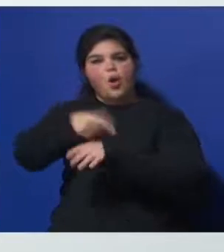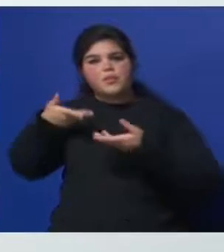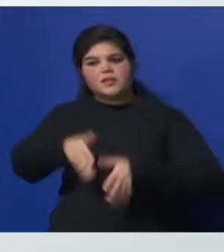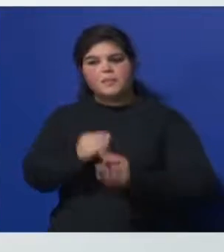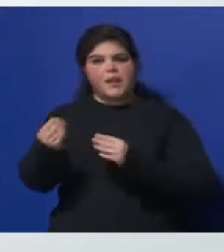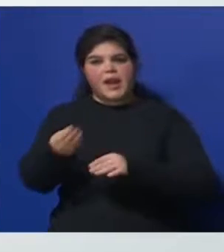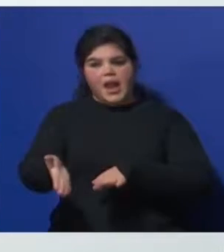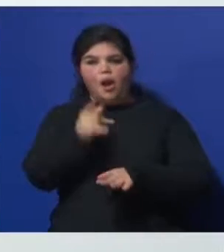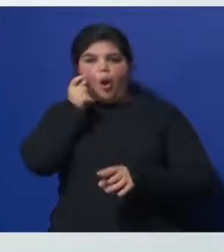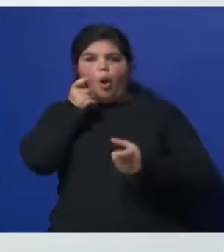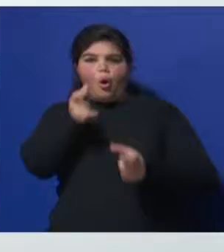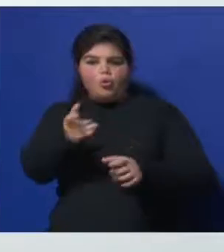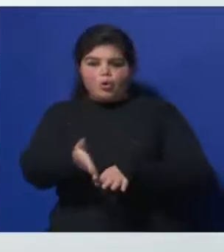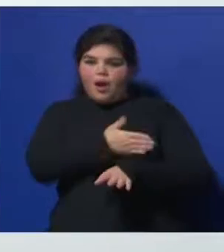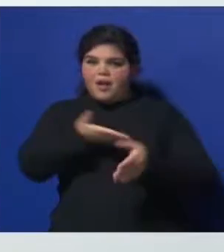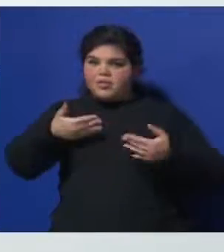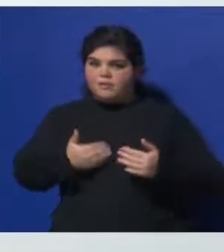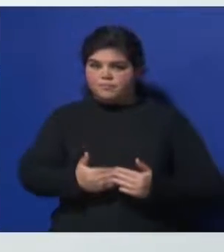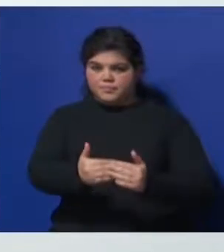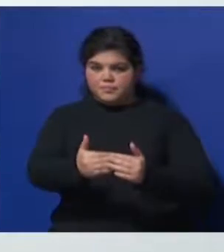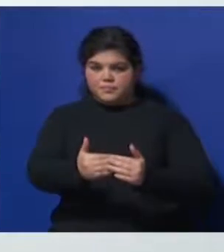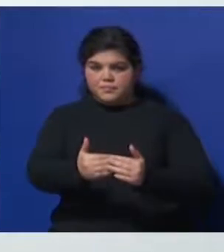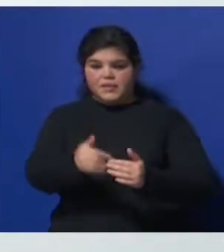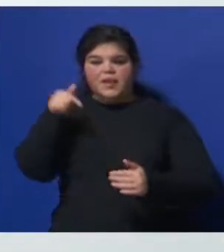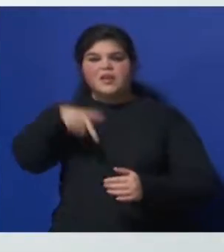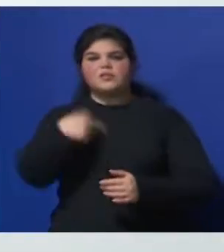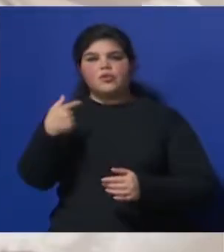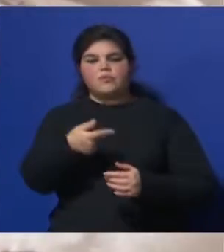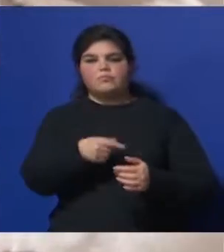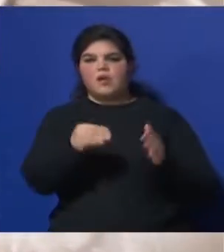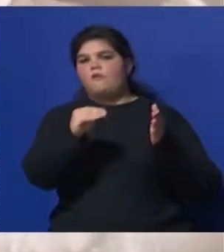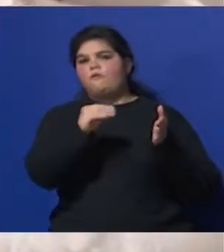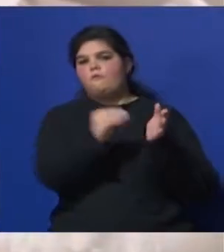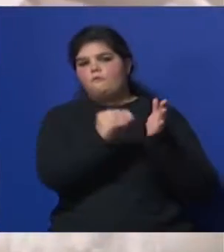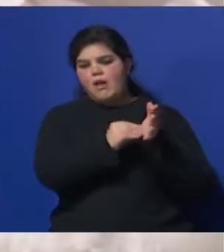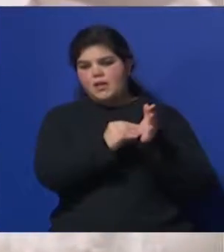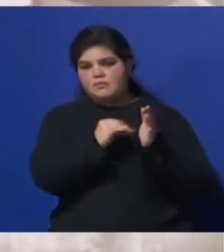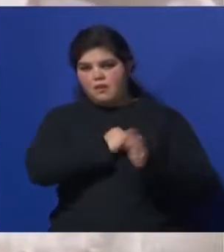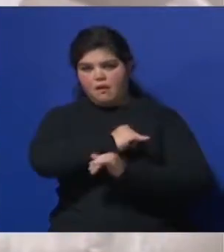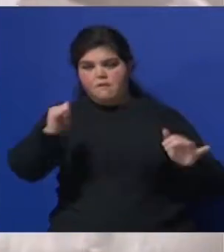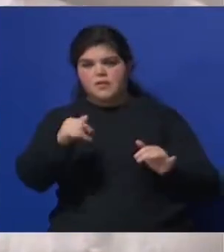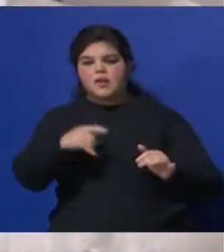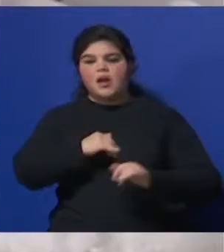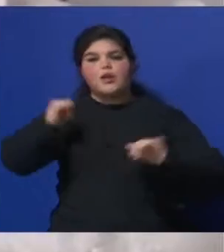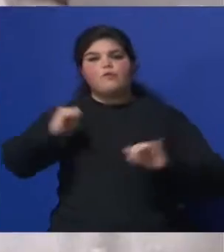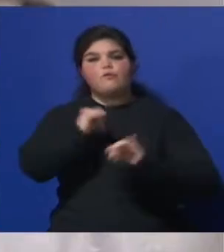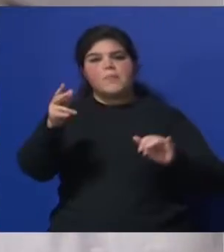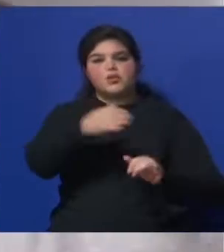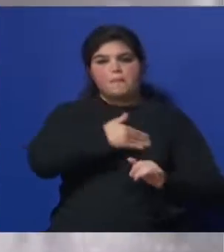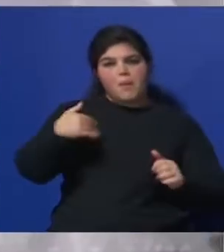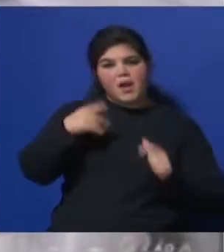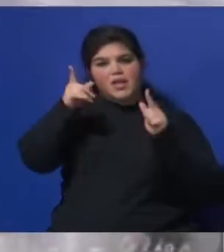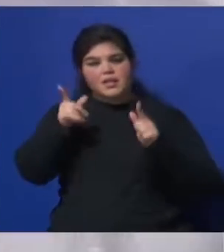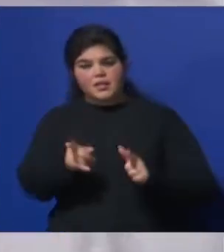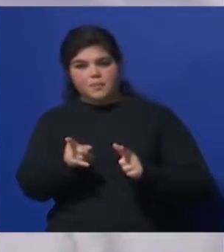control prenatal Control prenatal son visitas programadas Programadas Donde se va a llevar información la mamá Y donde